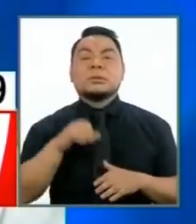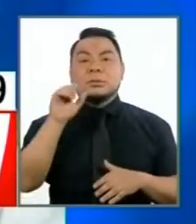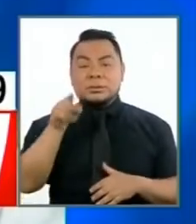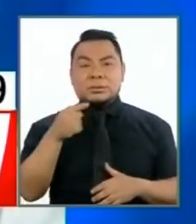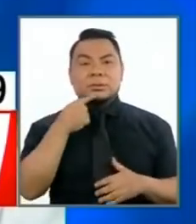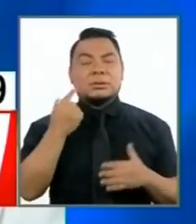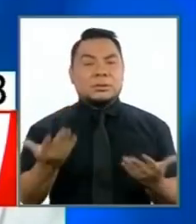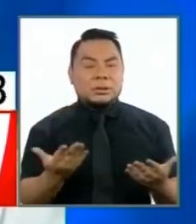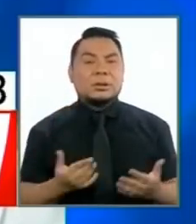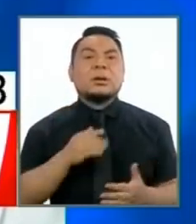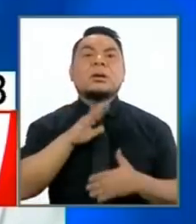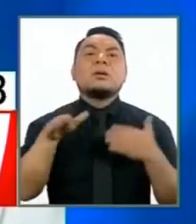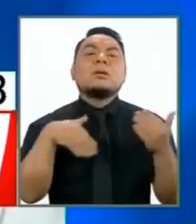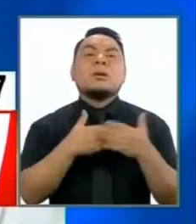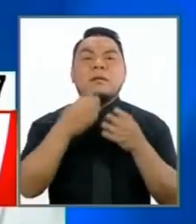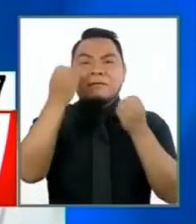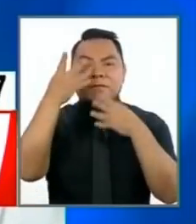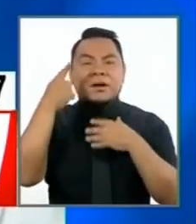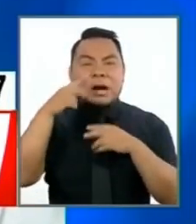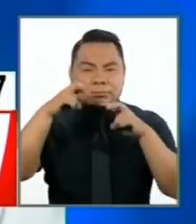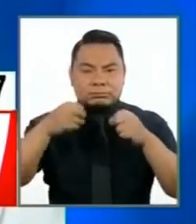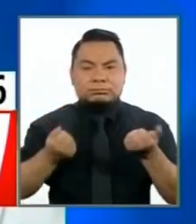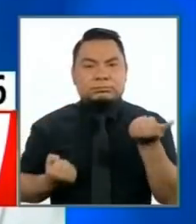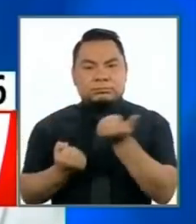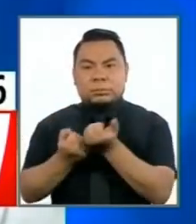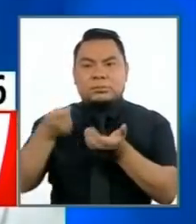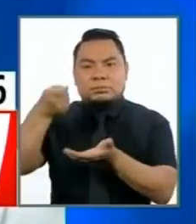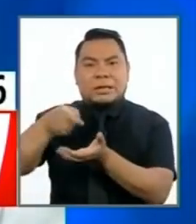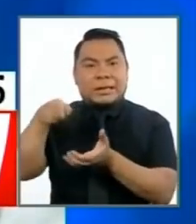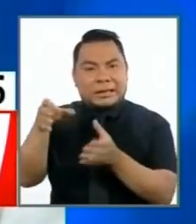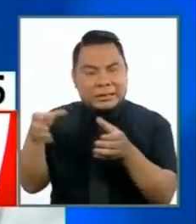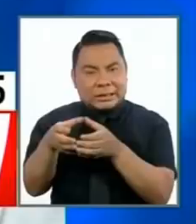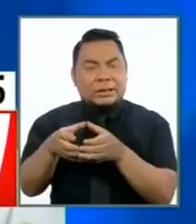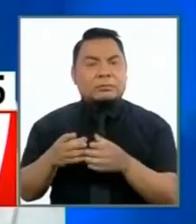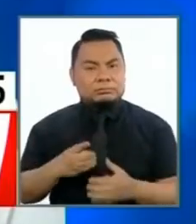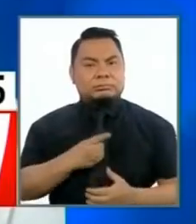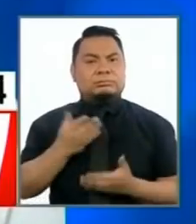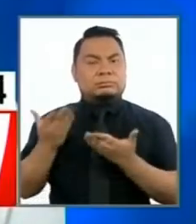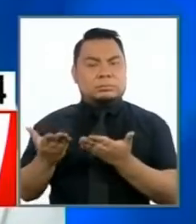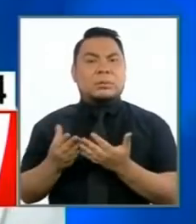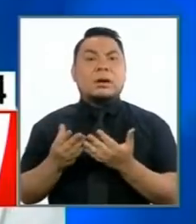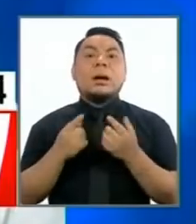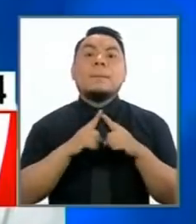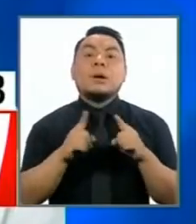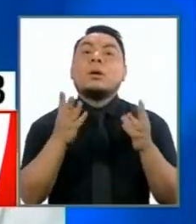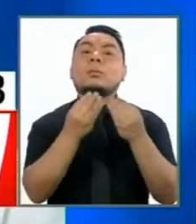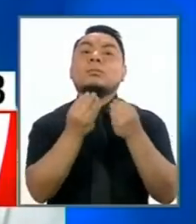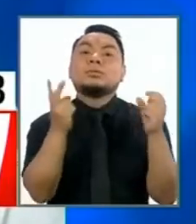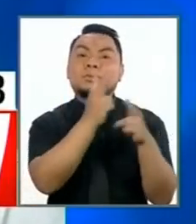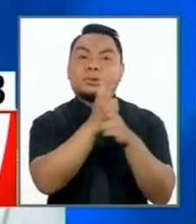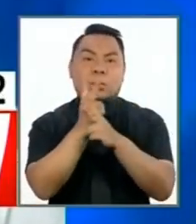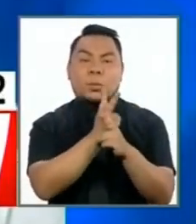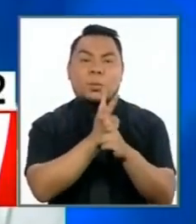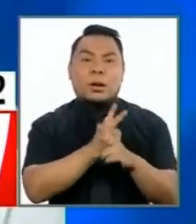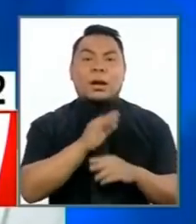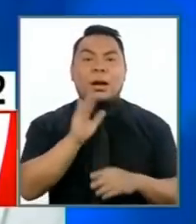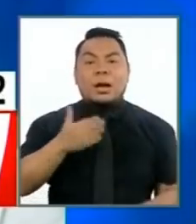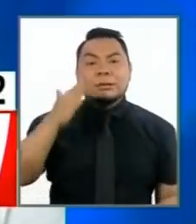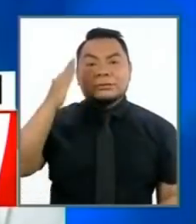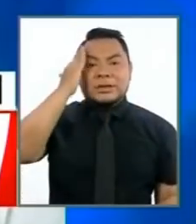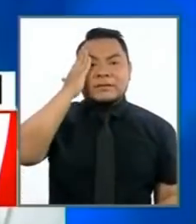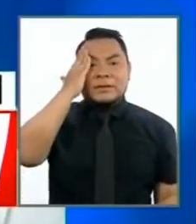invertir en una mejor formación de ellos y dignificarlos pero mucho cuidado hay que saber